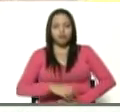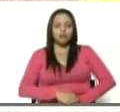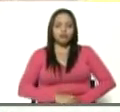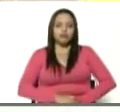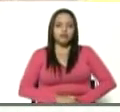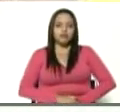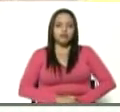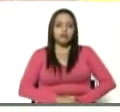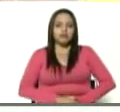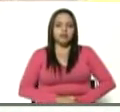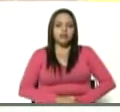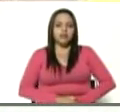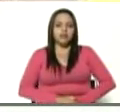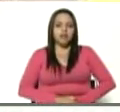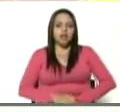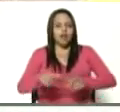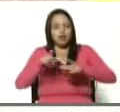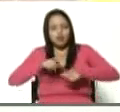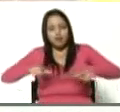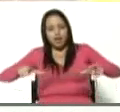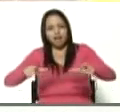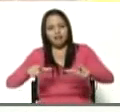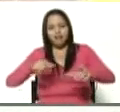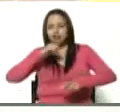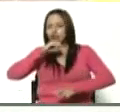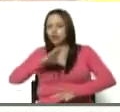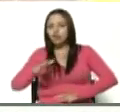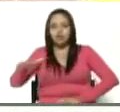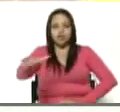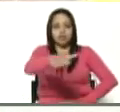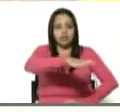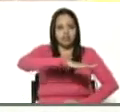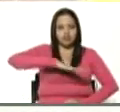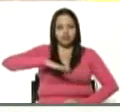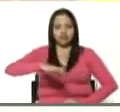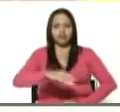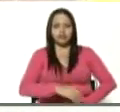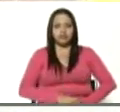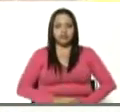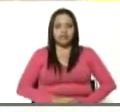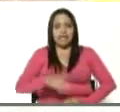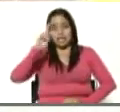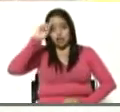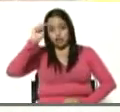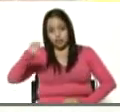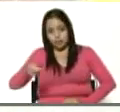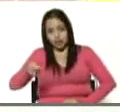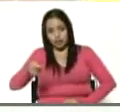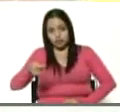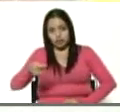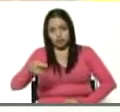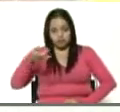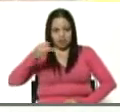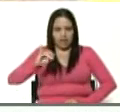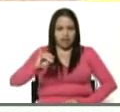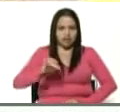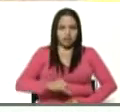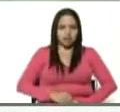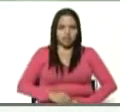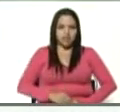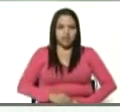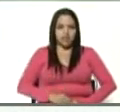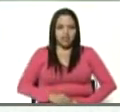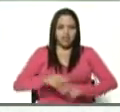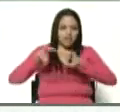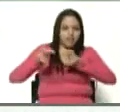legendaria región de los llanos. Ah, escalón, en el sombrero nos que aparece, el silbón,